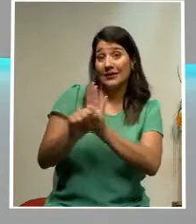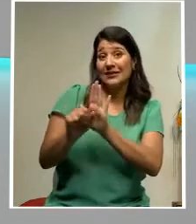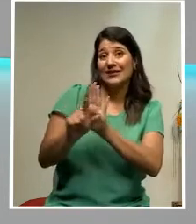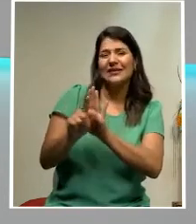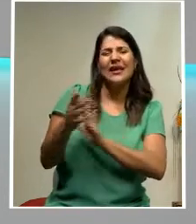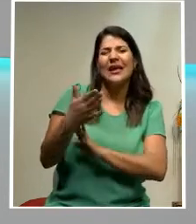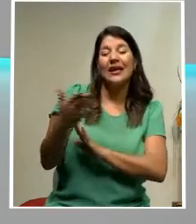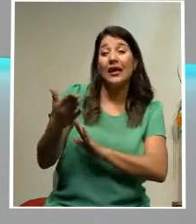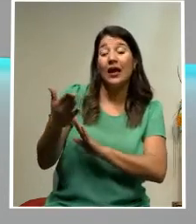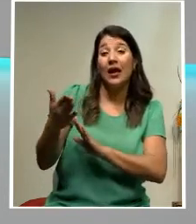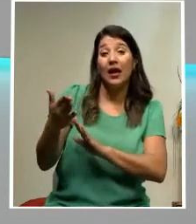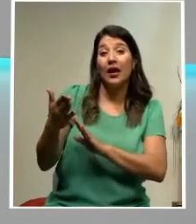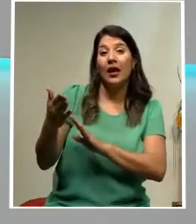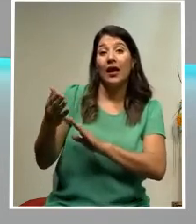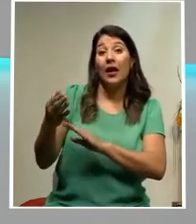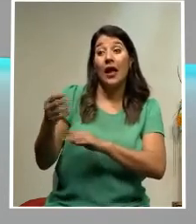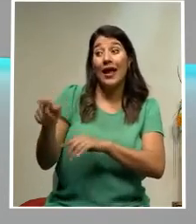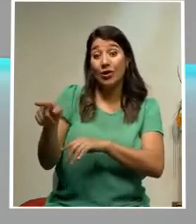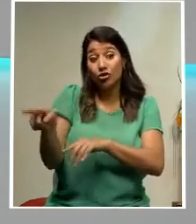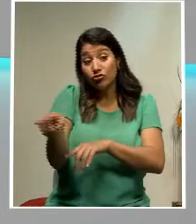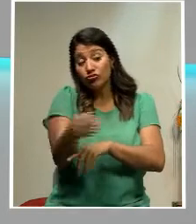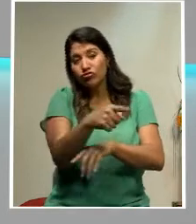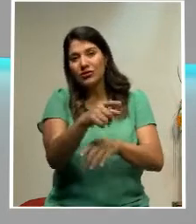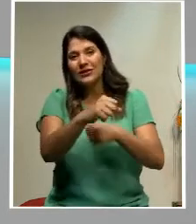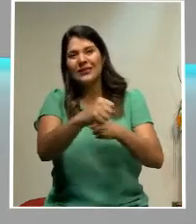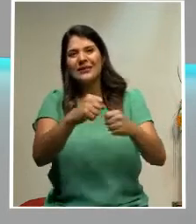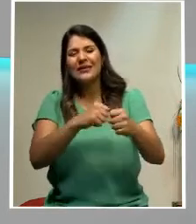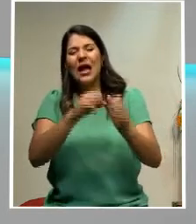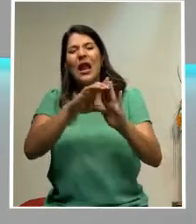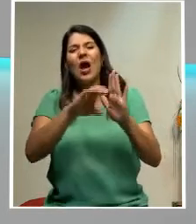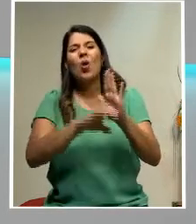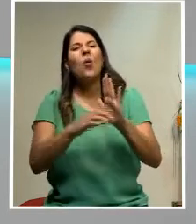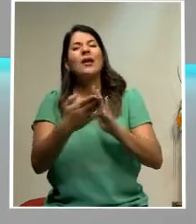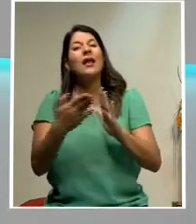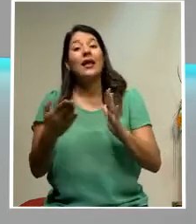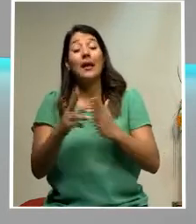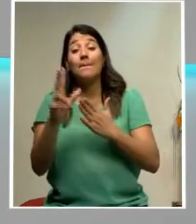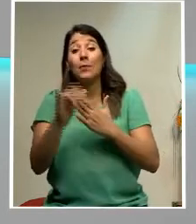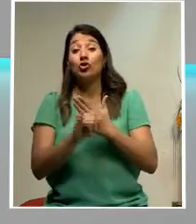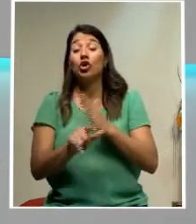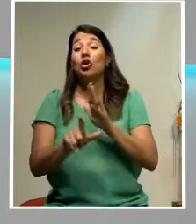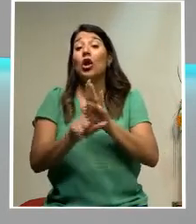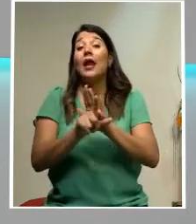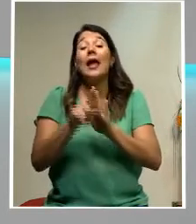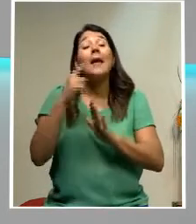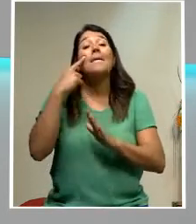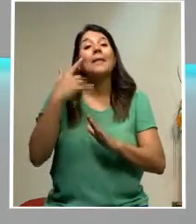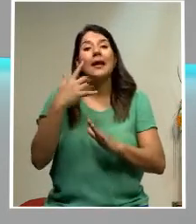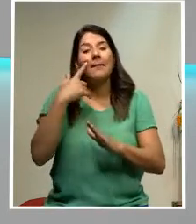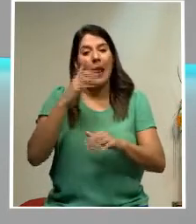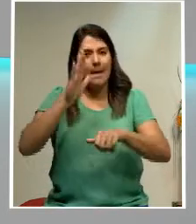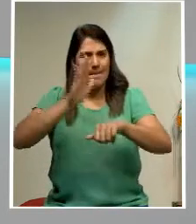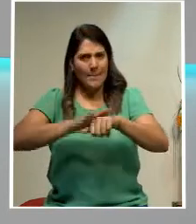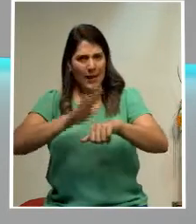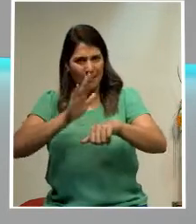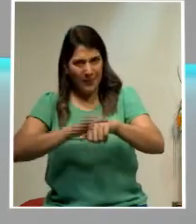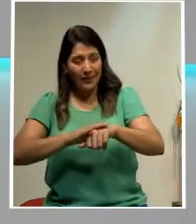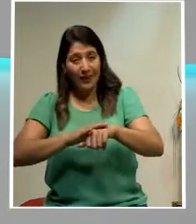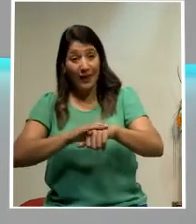enviar a la Sala Constitucional el proyecto de ley que pretende perdonarle la deuda a